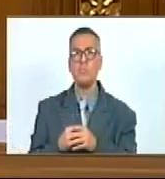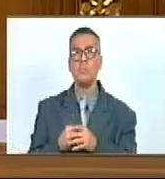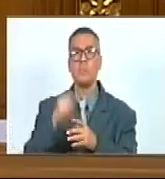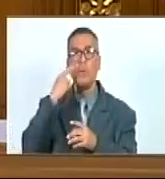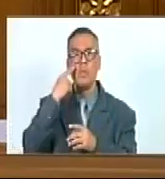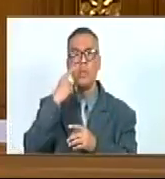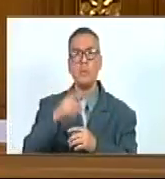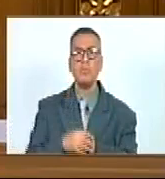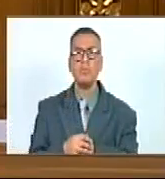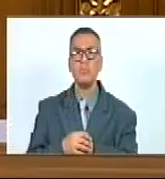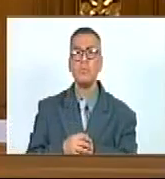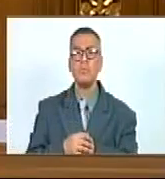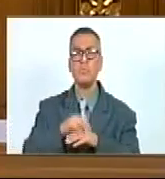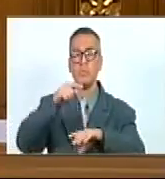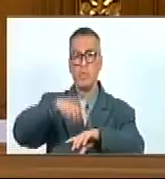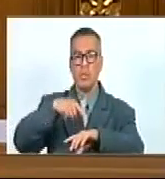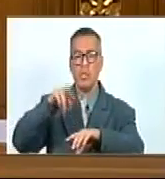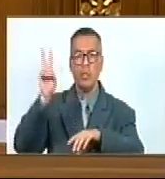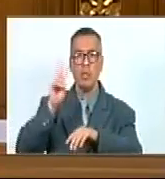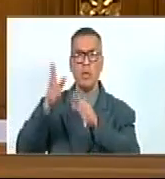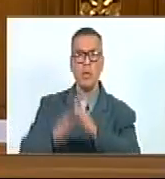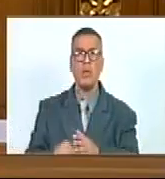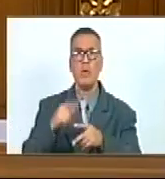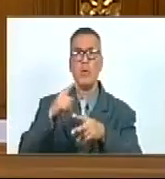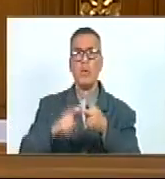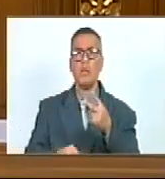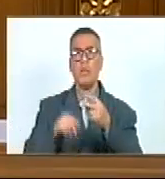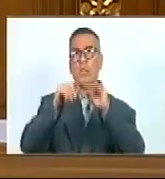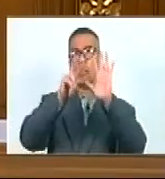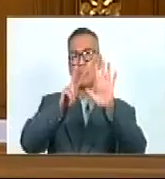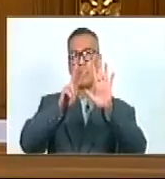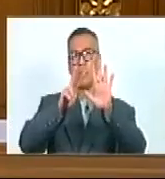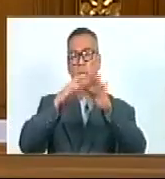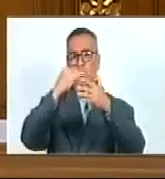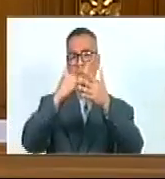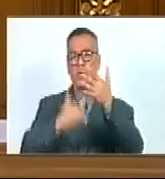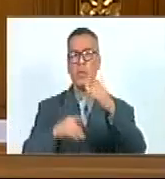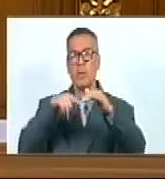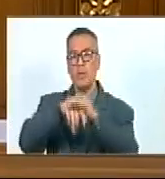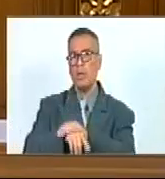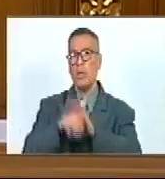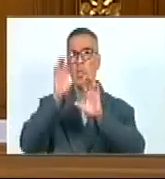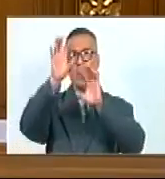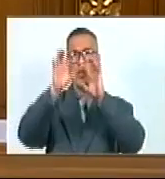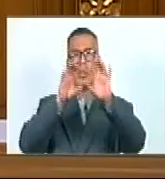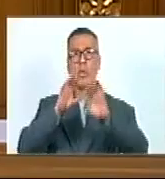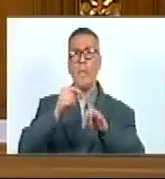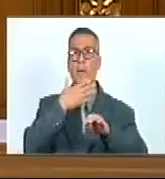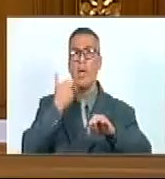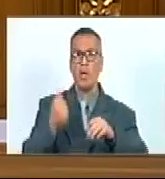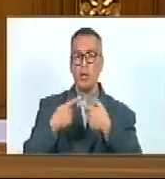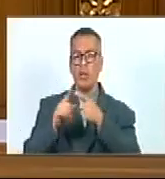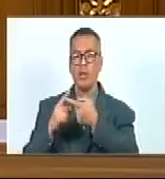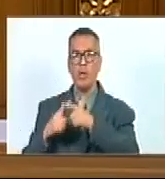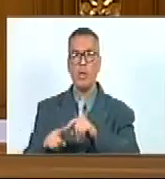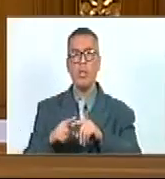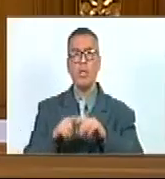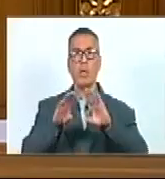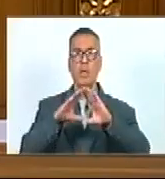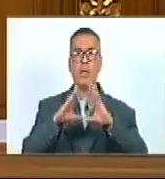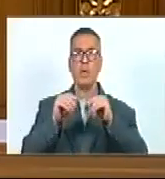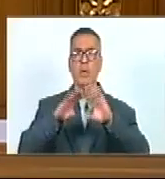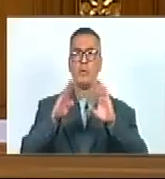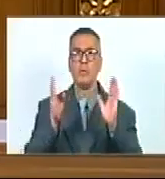Cuenta La Nación Venezolana Ocupa El Séptimo Lugar Dentro De Los Países Con Mayor Diversidad A Nivel